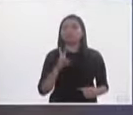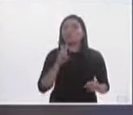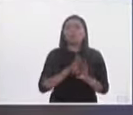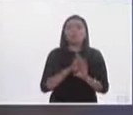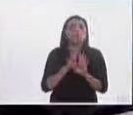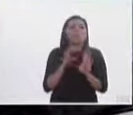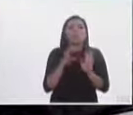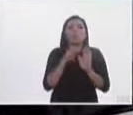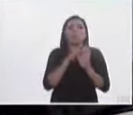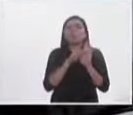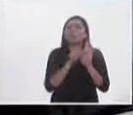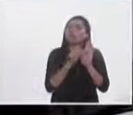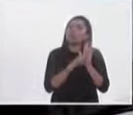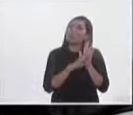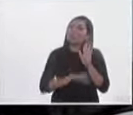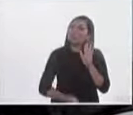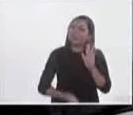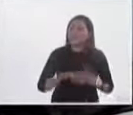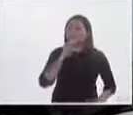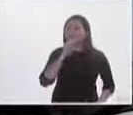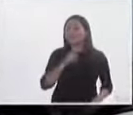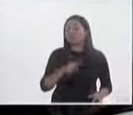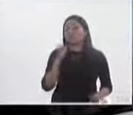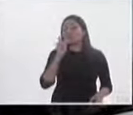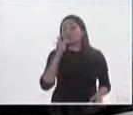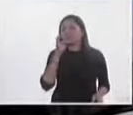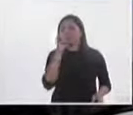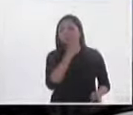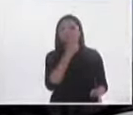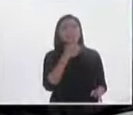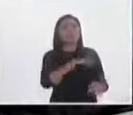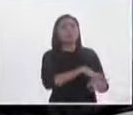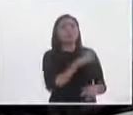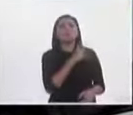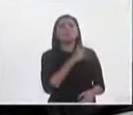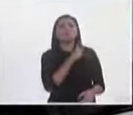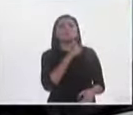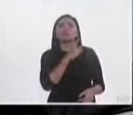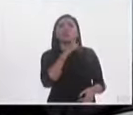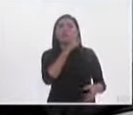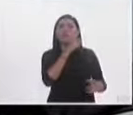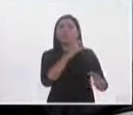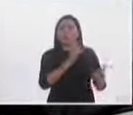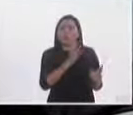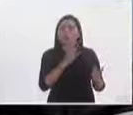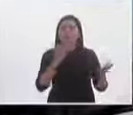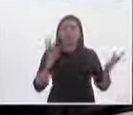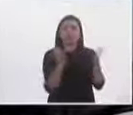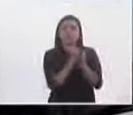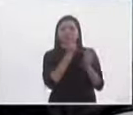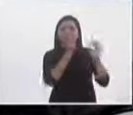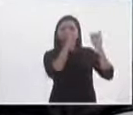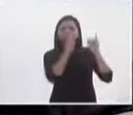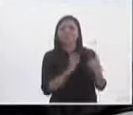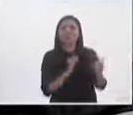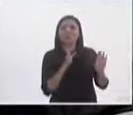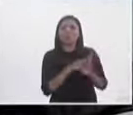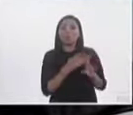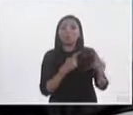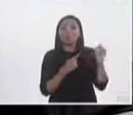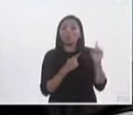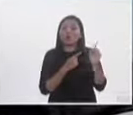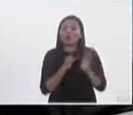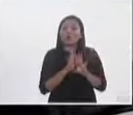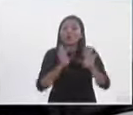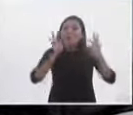nivel de propuestas que hay por eso cuando uno dice ¿por qué gana un independiente o un partido político consolidado? por la calidad de sus